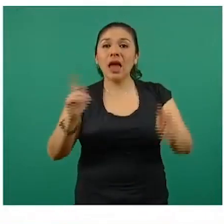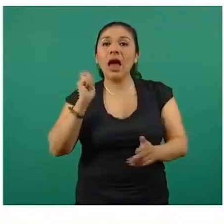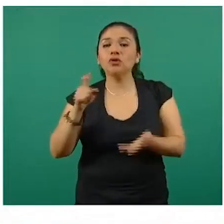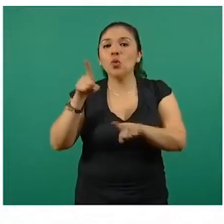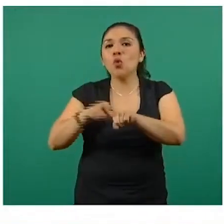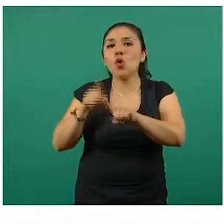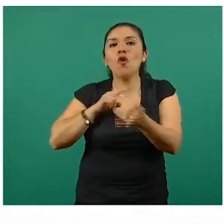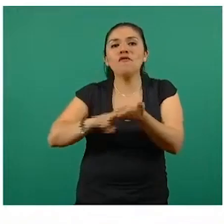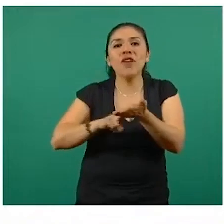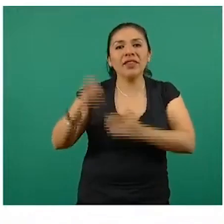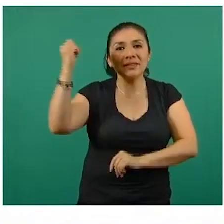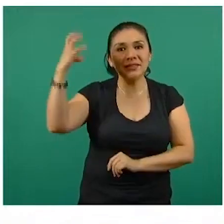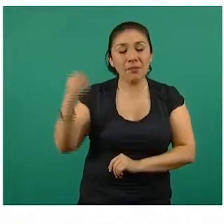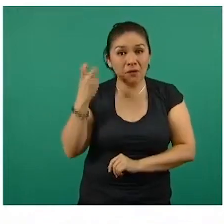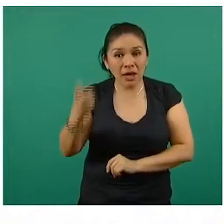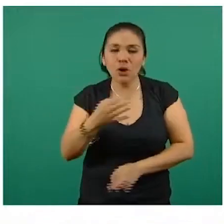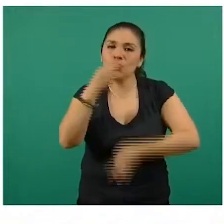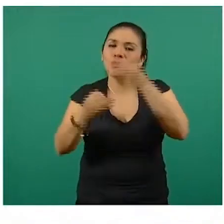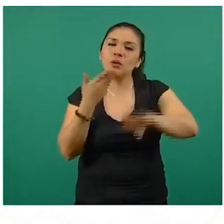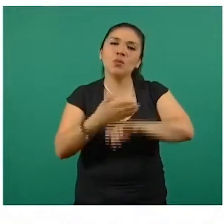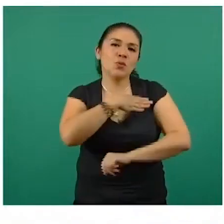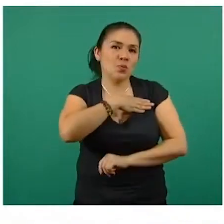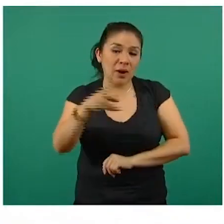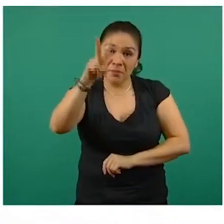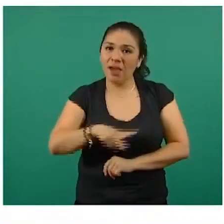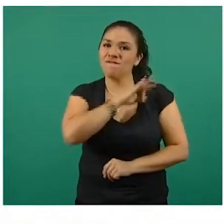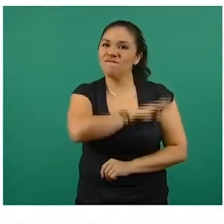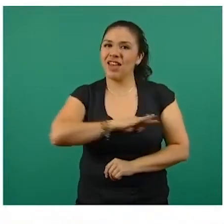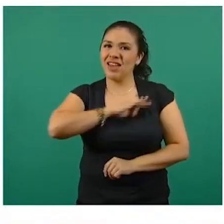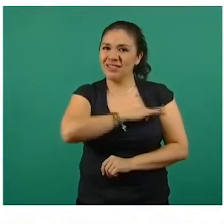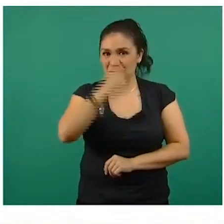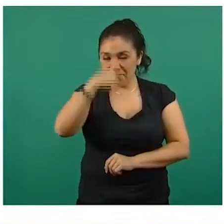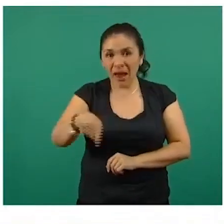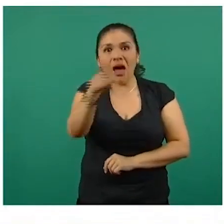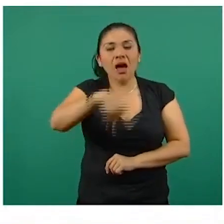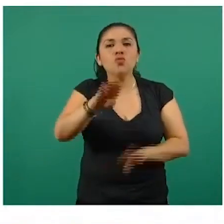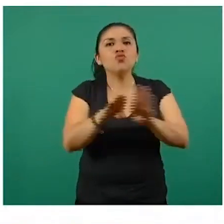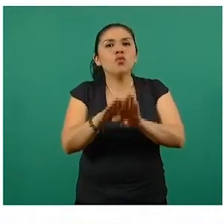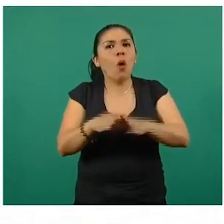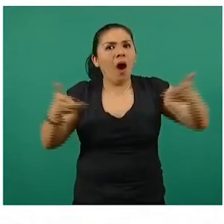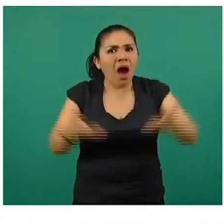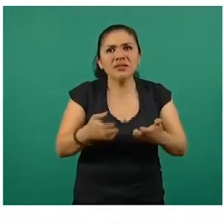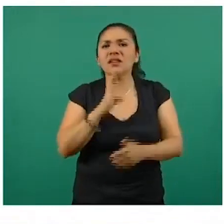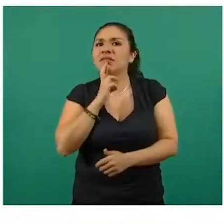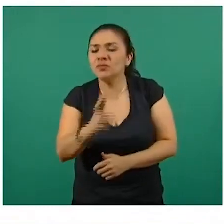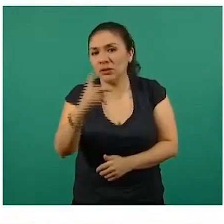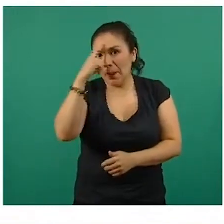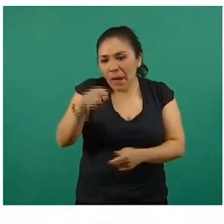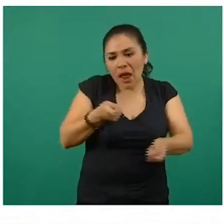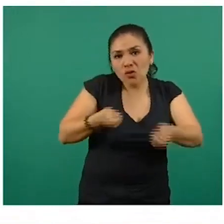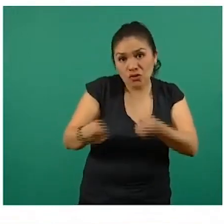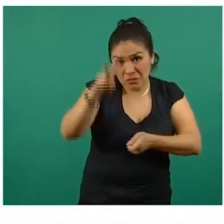mantiene en riesgo alto de contagios por COVID-19. En contraparte, la mitad de los estados, es decir, 16, están en color